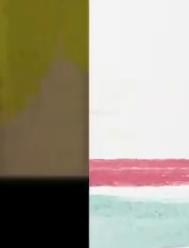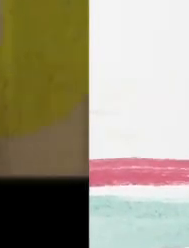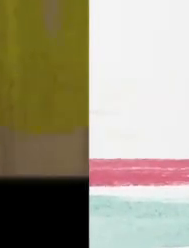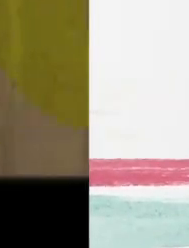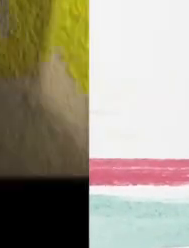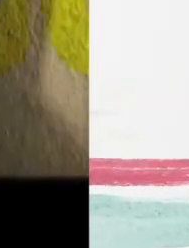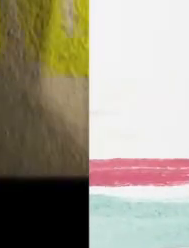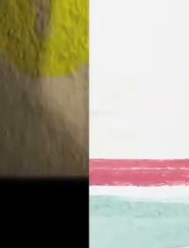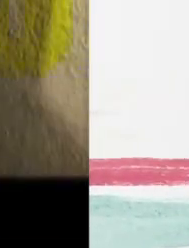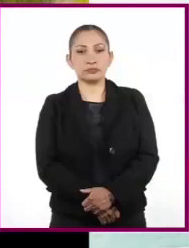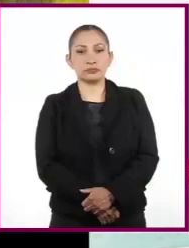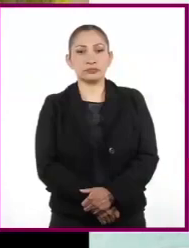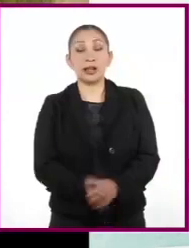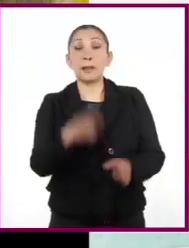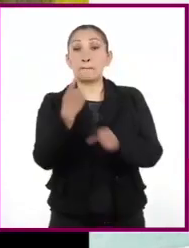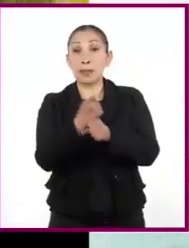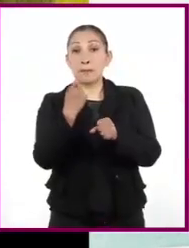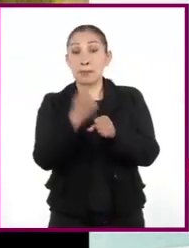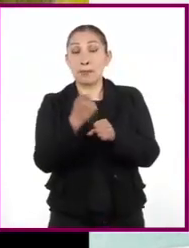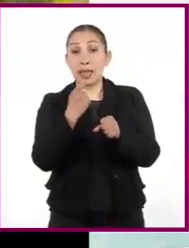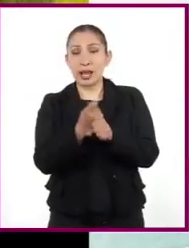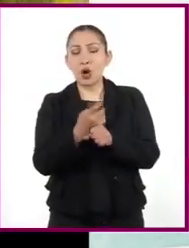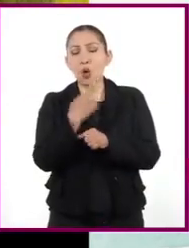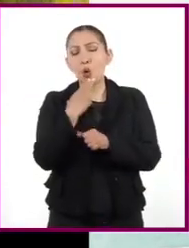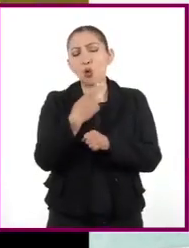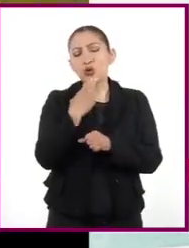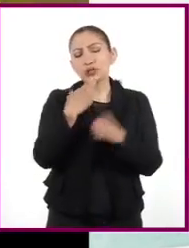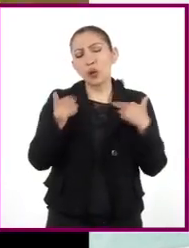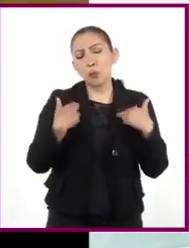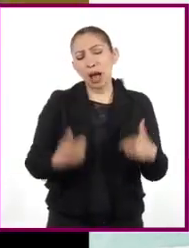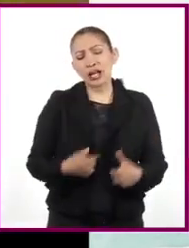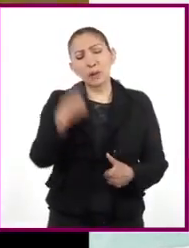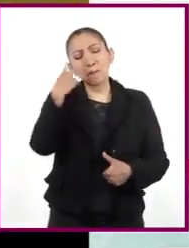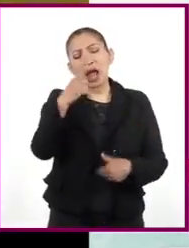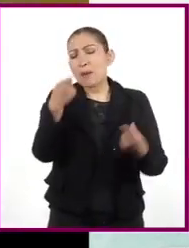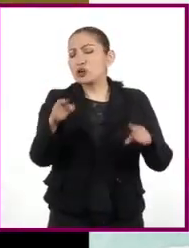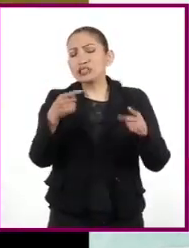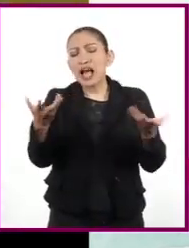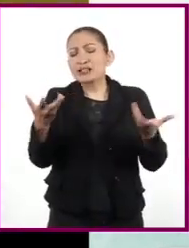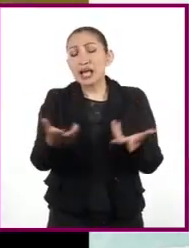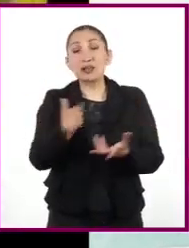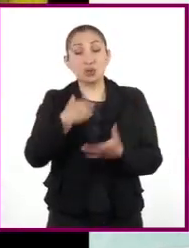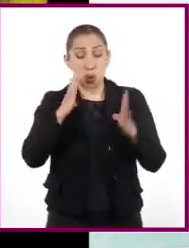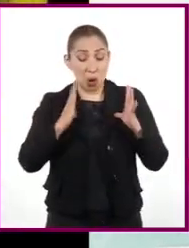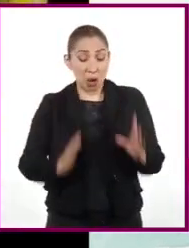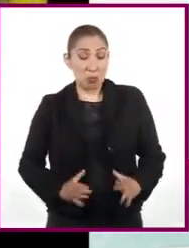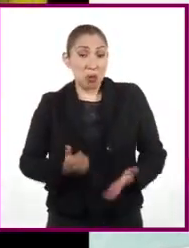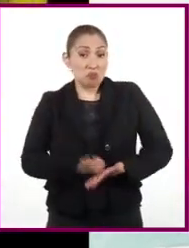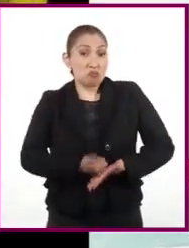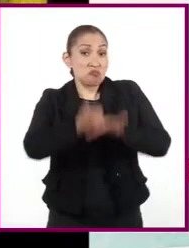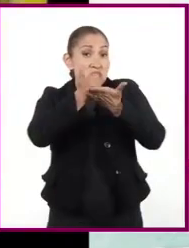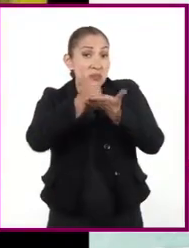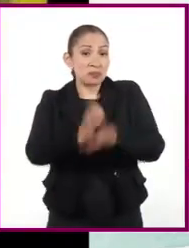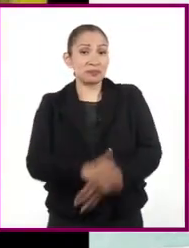El primer elemento musical que utilizó el ser humano para hacer música fue su propio cuerpo.